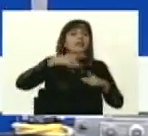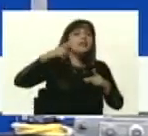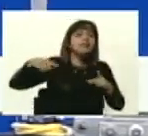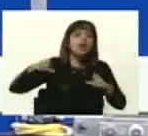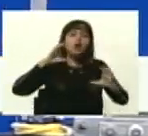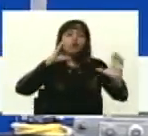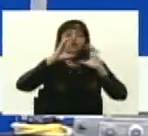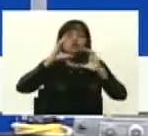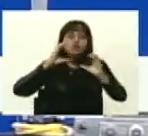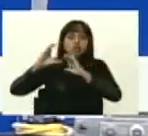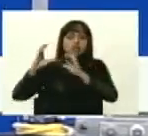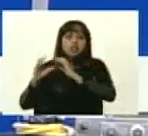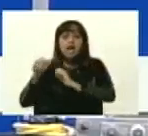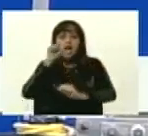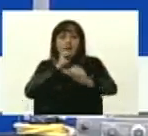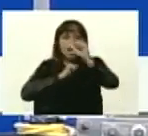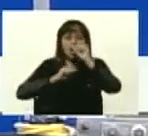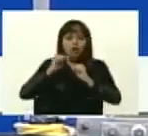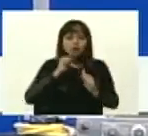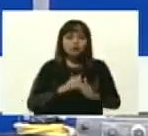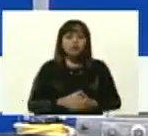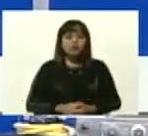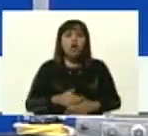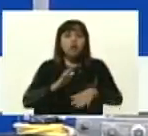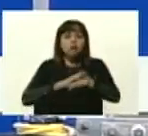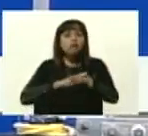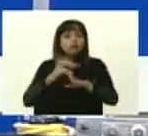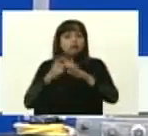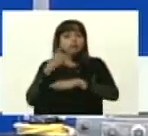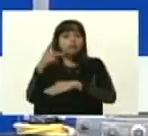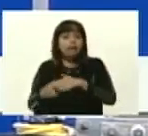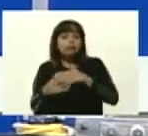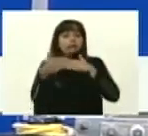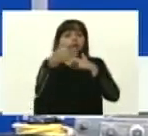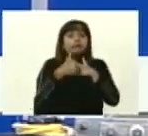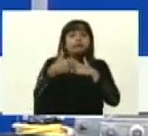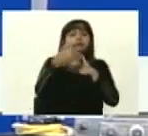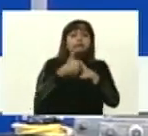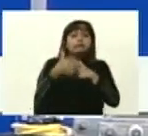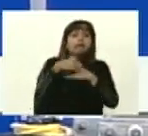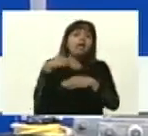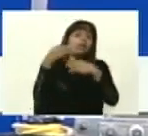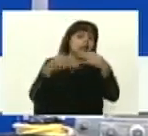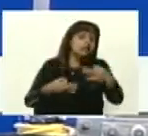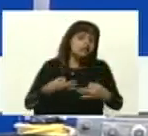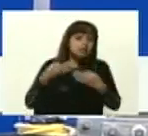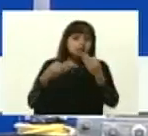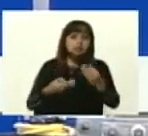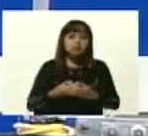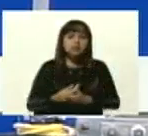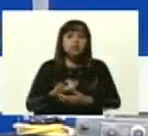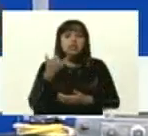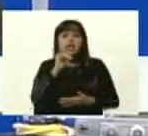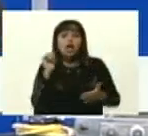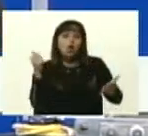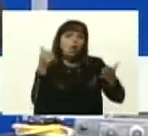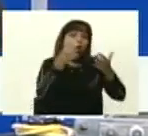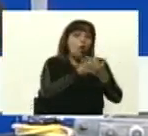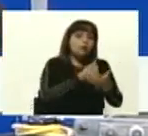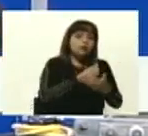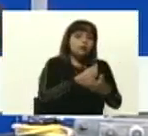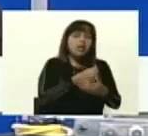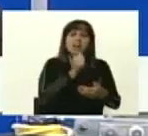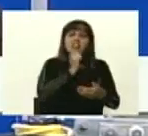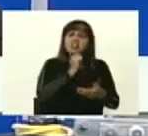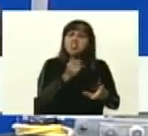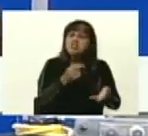telecomunicaciones, agua, porque hay un plan de sabotaje permanente, brutal, y nos dan un golpe. ¿A quién se lo